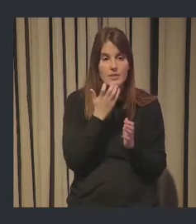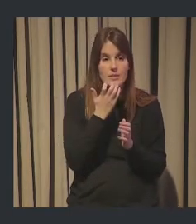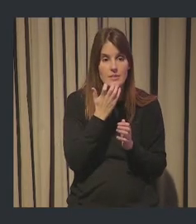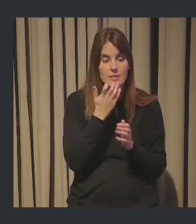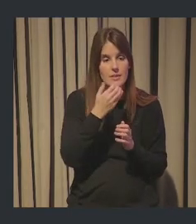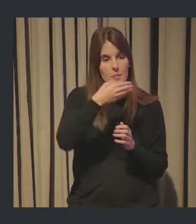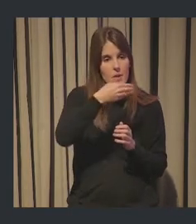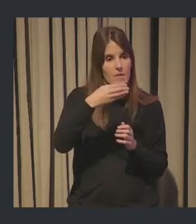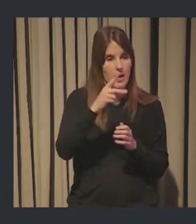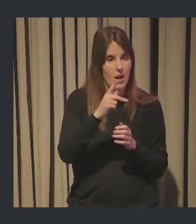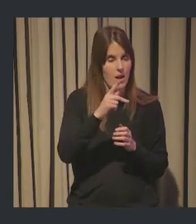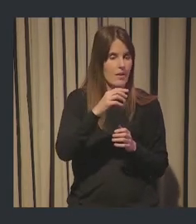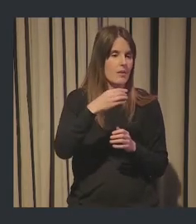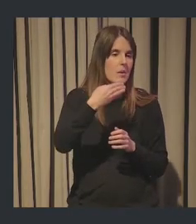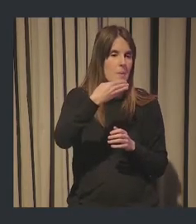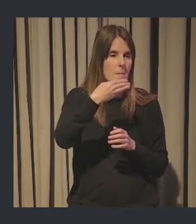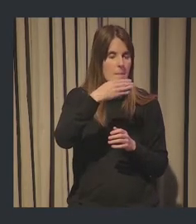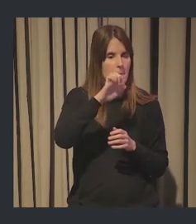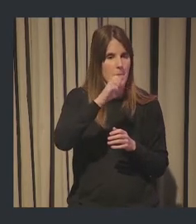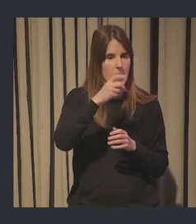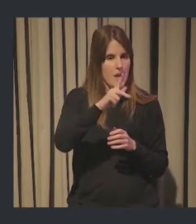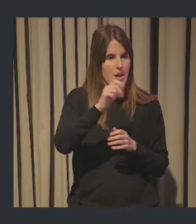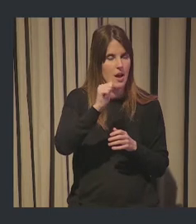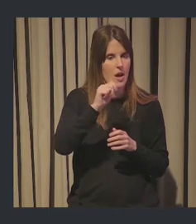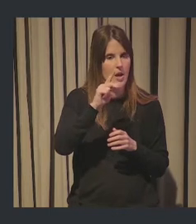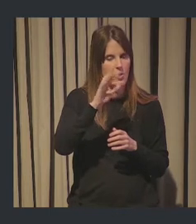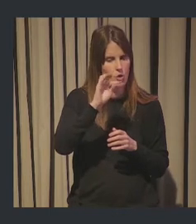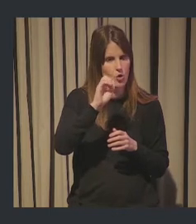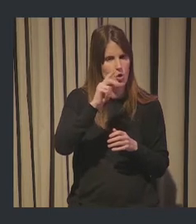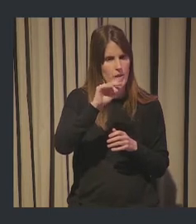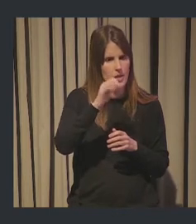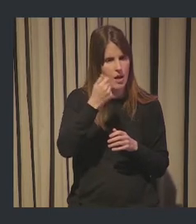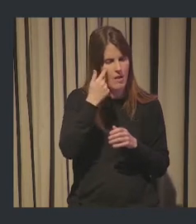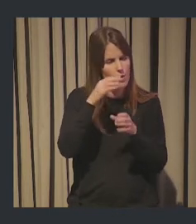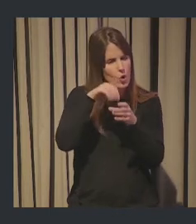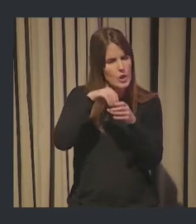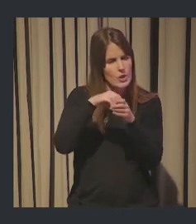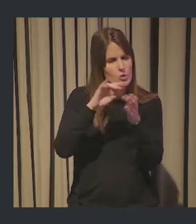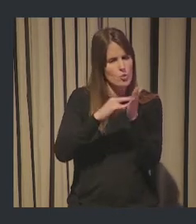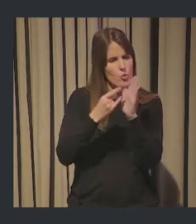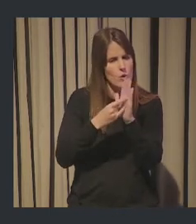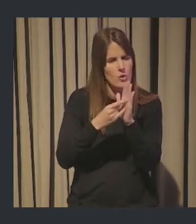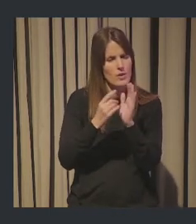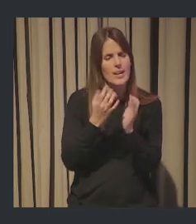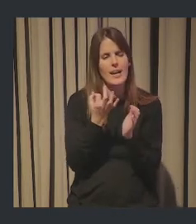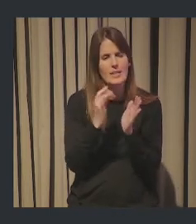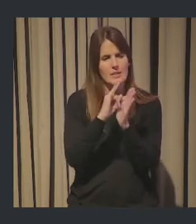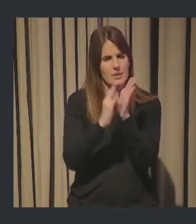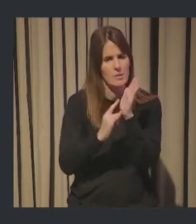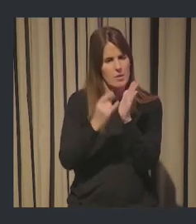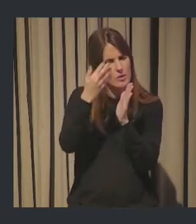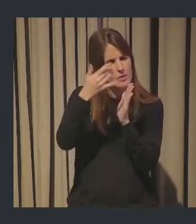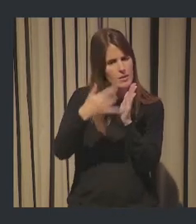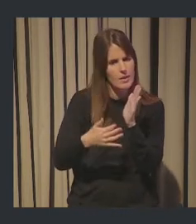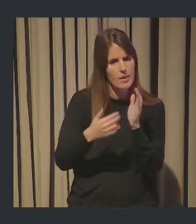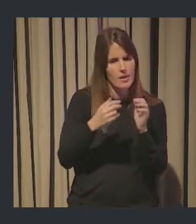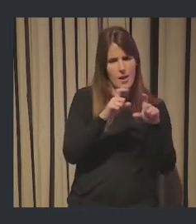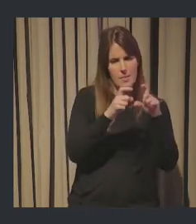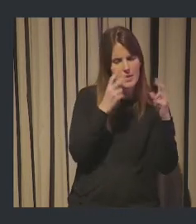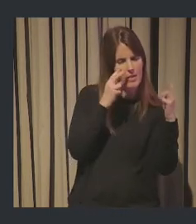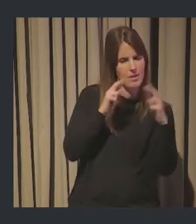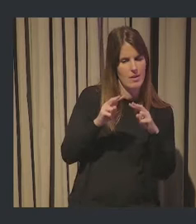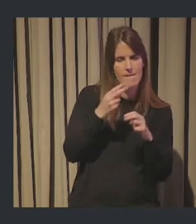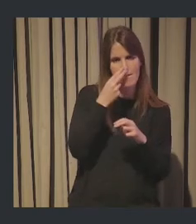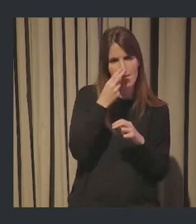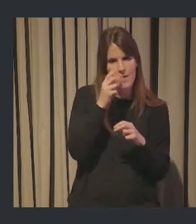Beatoquia, por ejemplo, pues vamos a encontrar que en este caso también es Javier y exactamente el contenido de esa solución que le permite a las empresas acceder a información